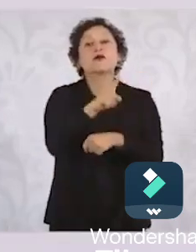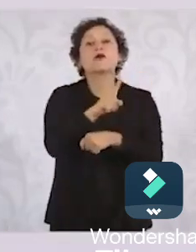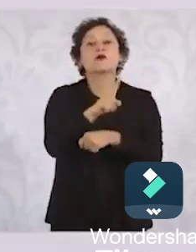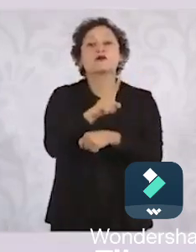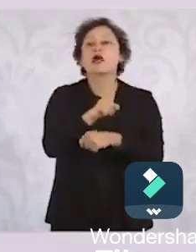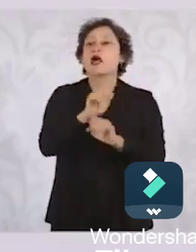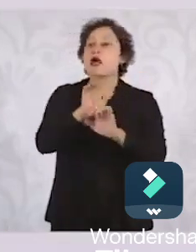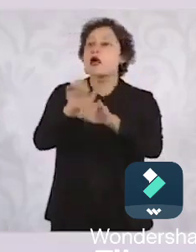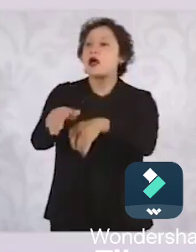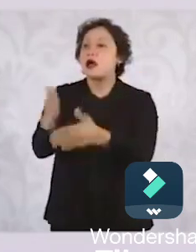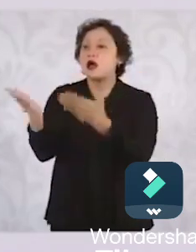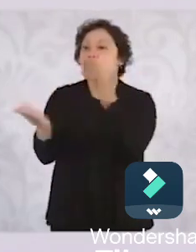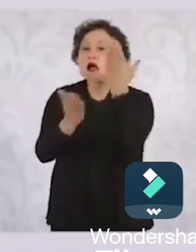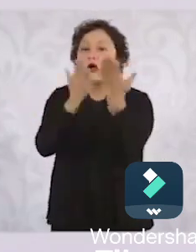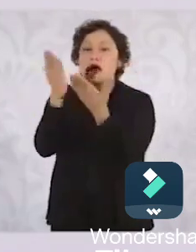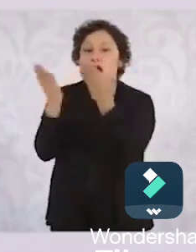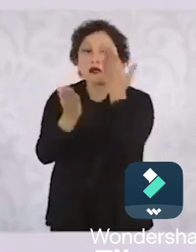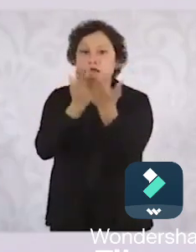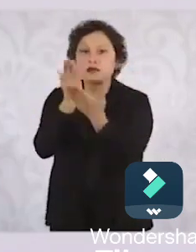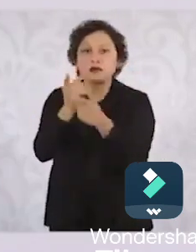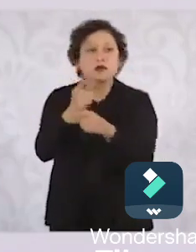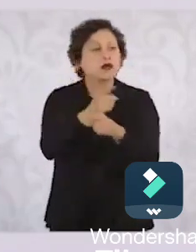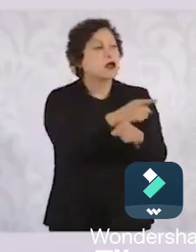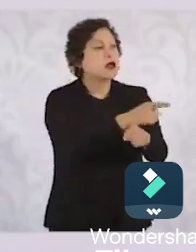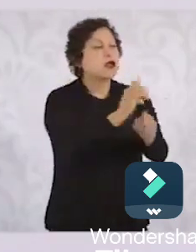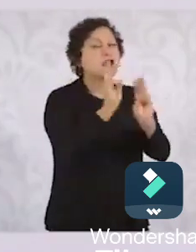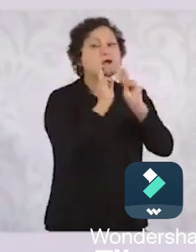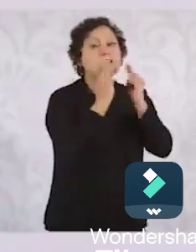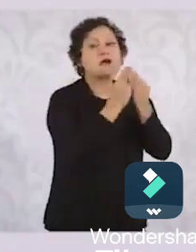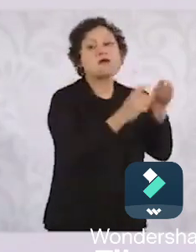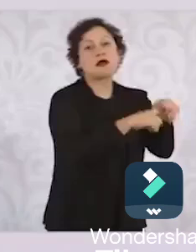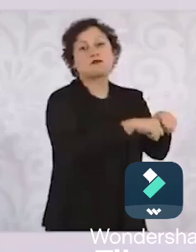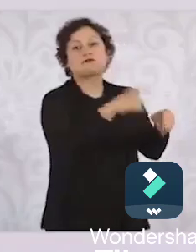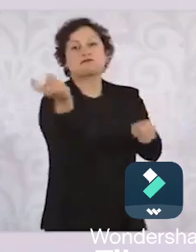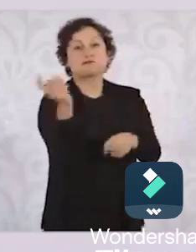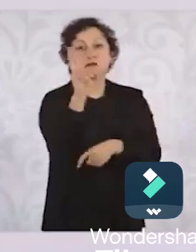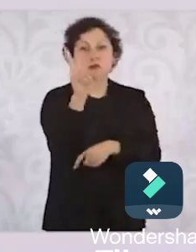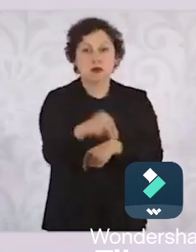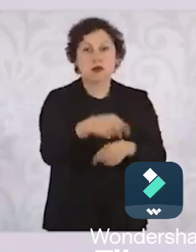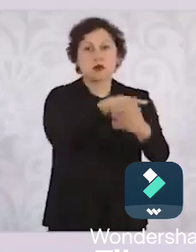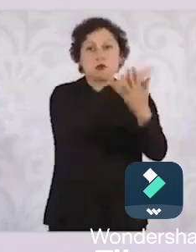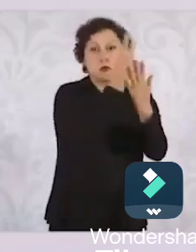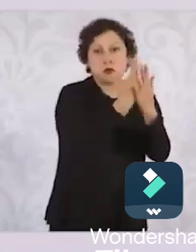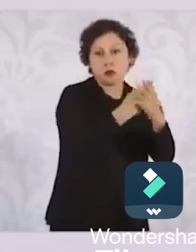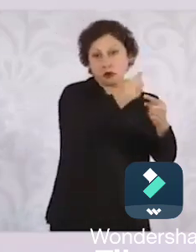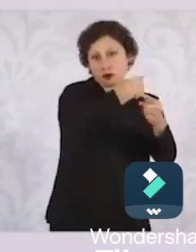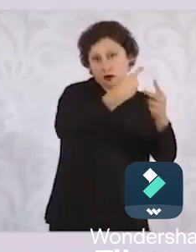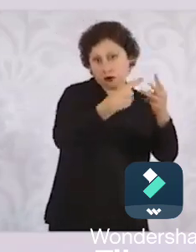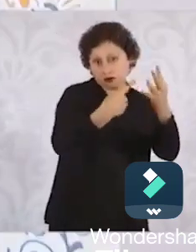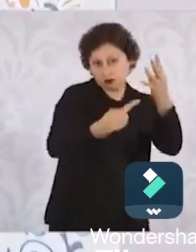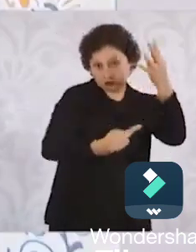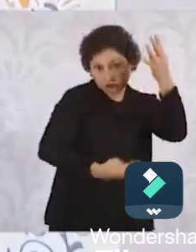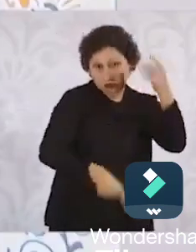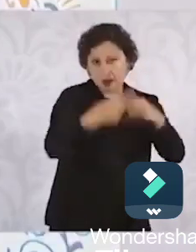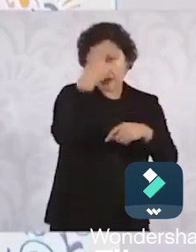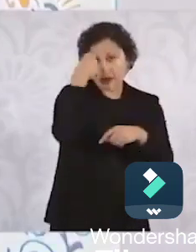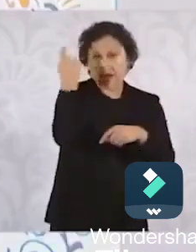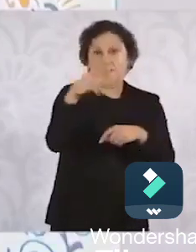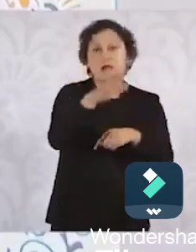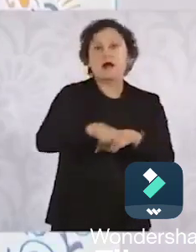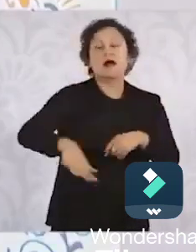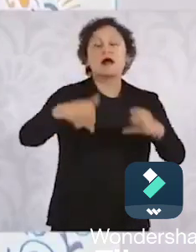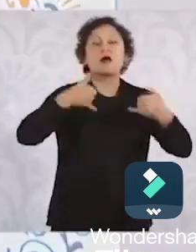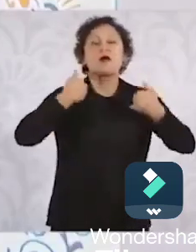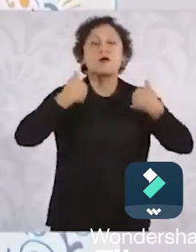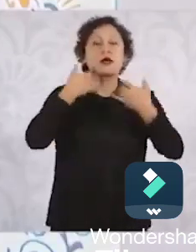delictivo se mantiene jóvenes construyendo el futuro jóvenes escribiendo el futuro los trabajos de